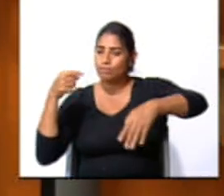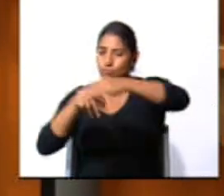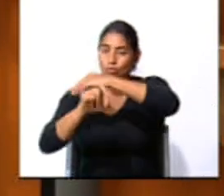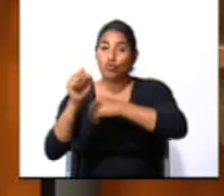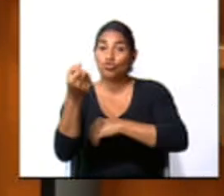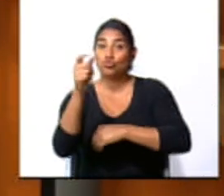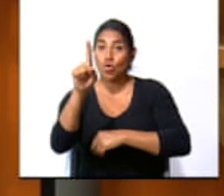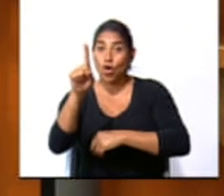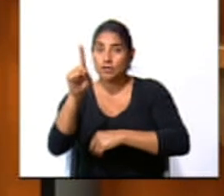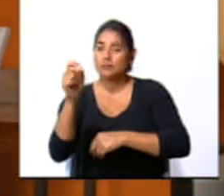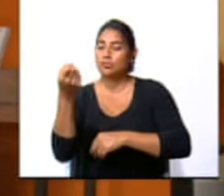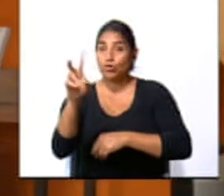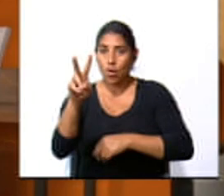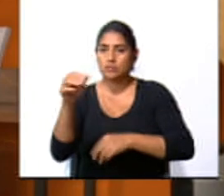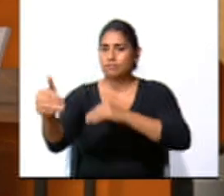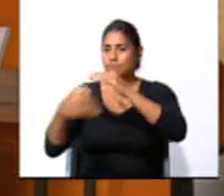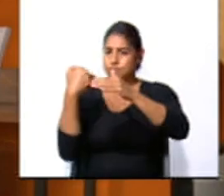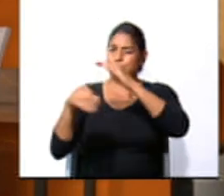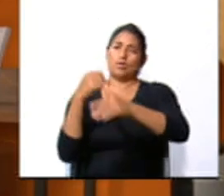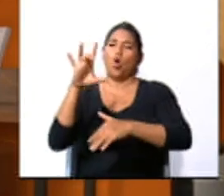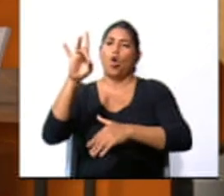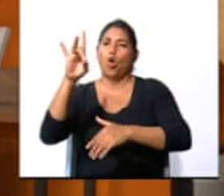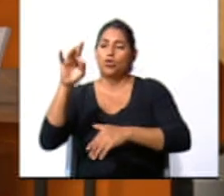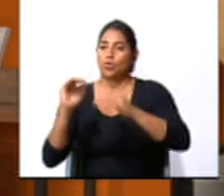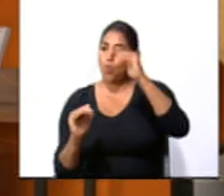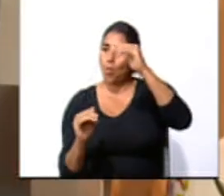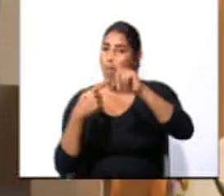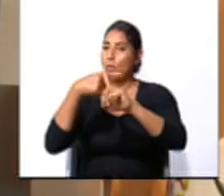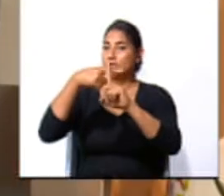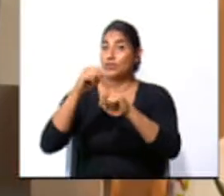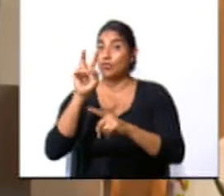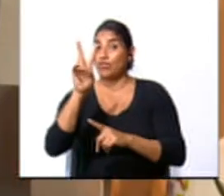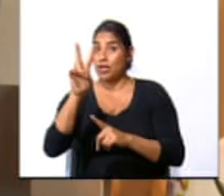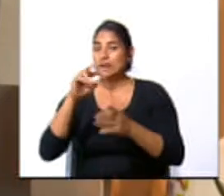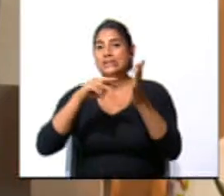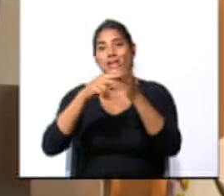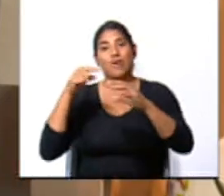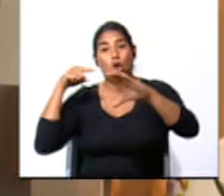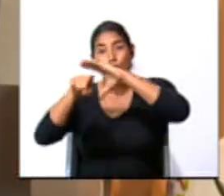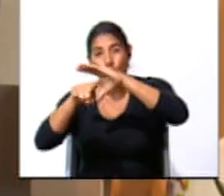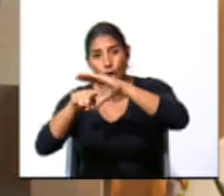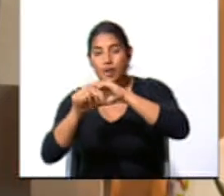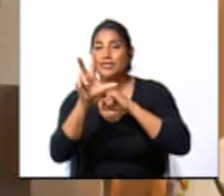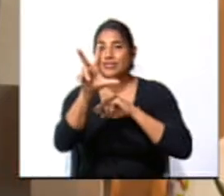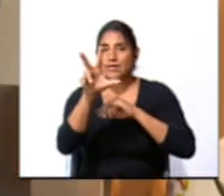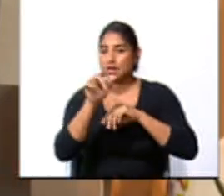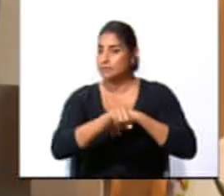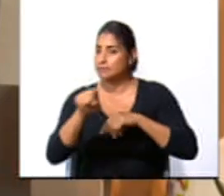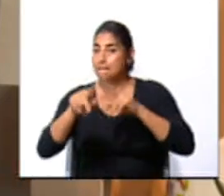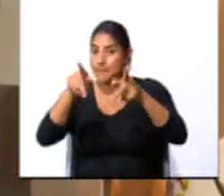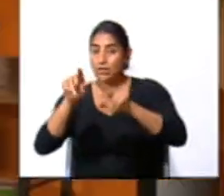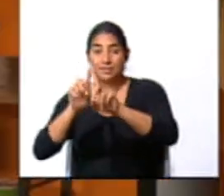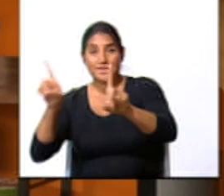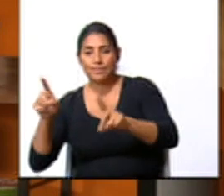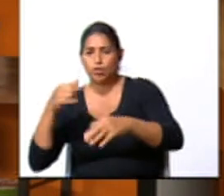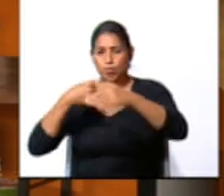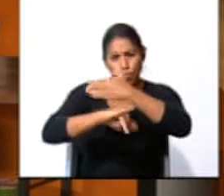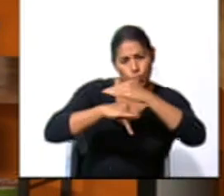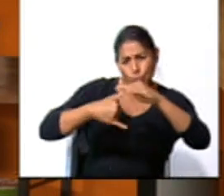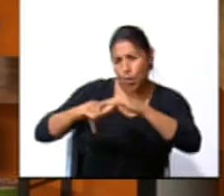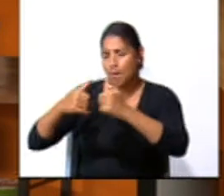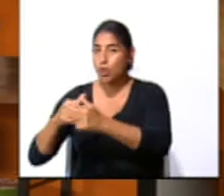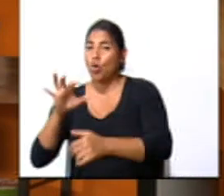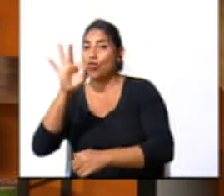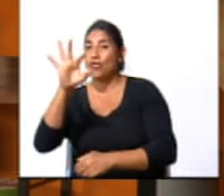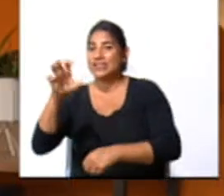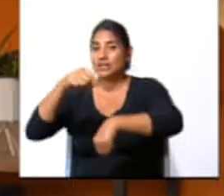goles y solo recibimos 8, por lo que tuvimos un positivo de 2. Los goles fueron de 3 jugadoras diferentes y jugamos un total de